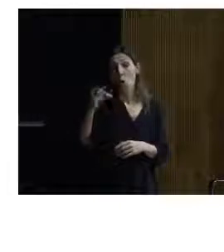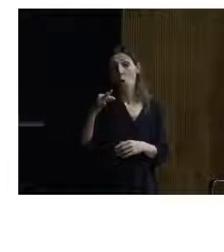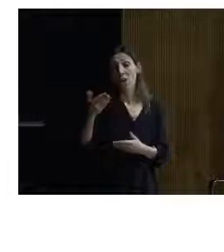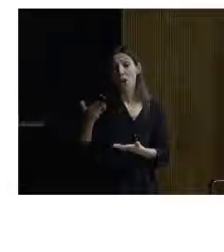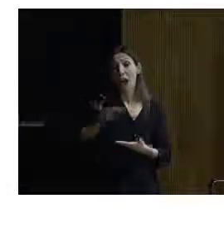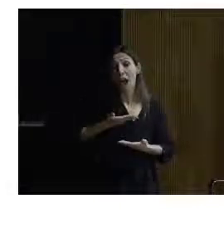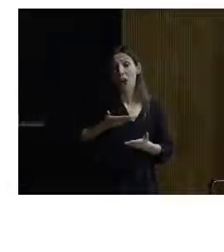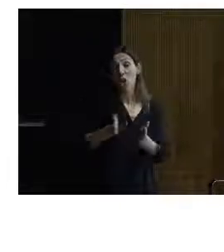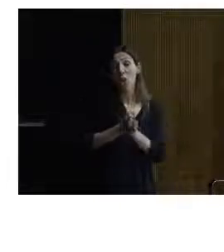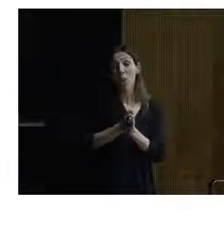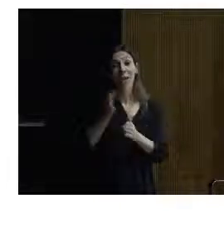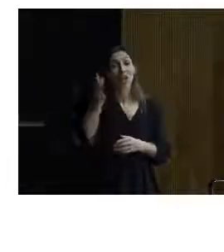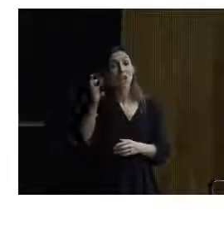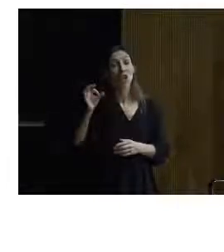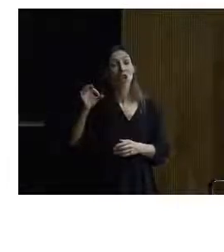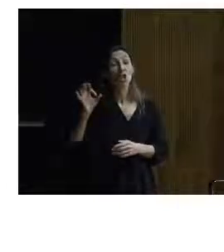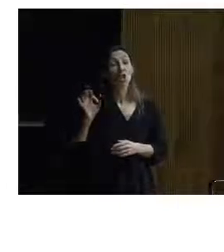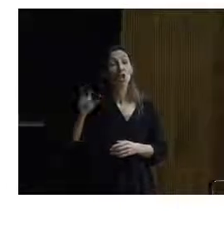Soledad Cabo, que está en segunda fila,